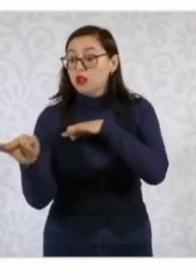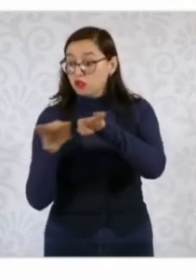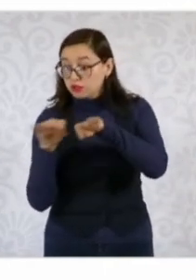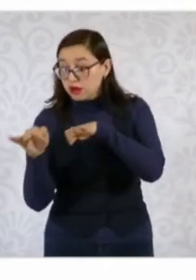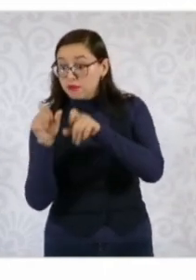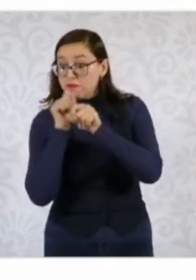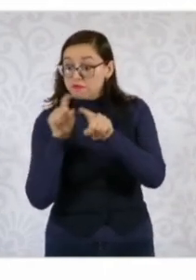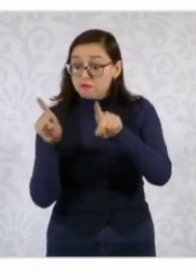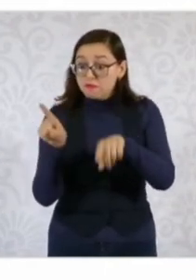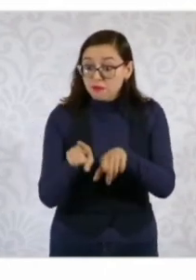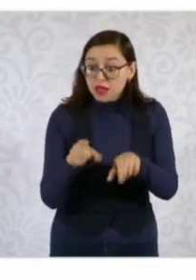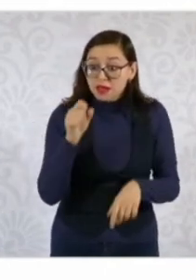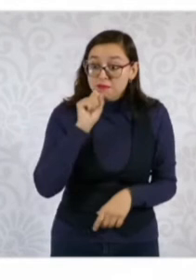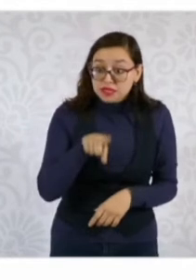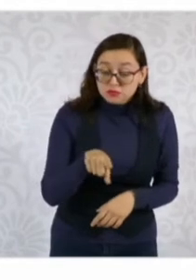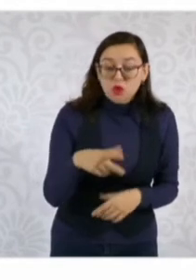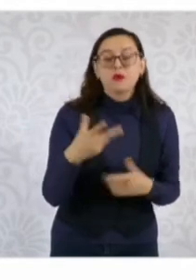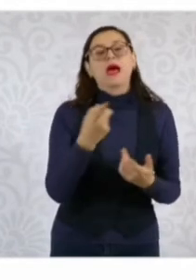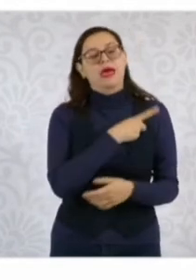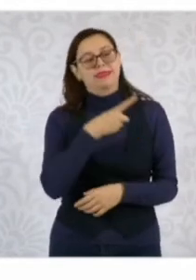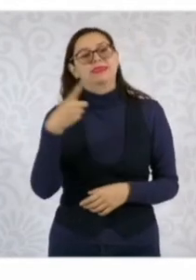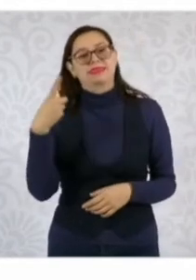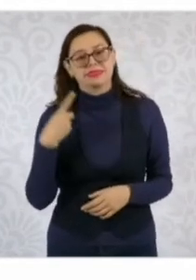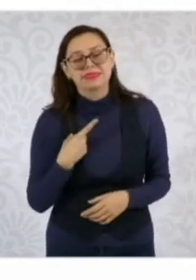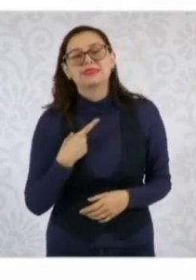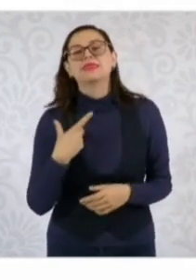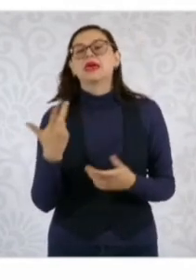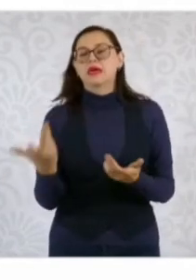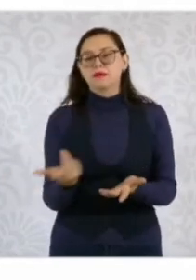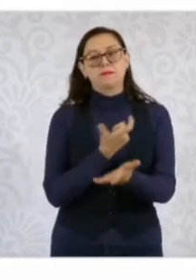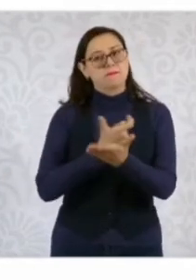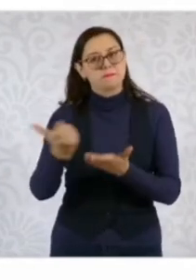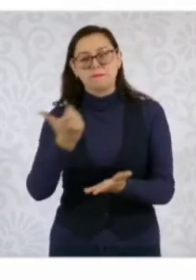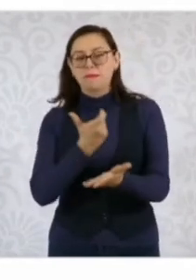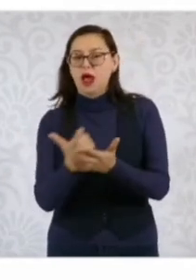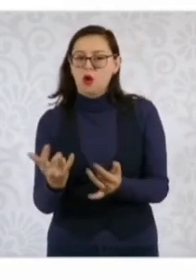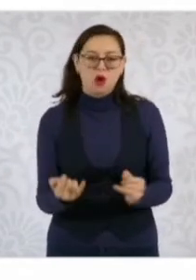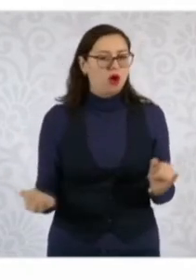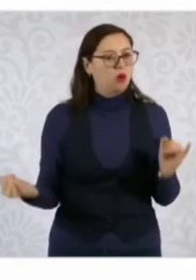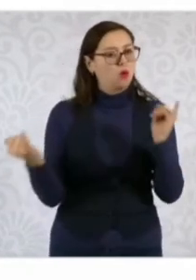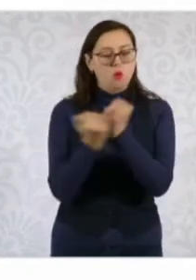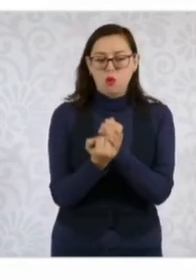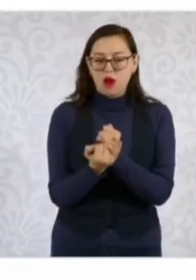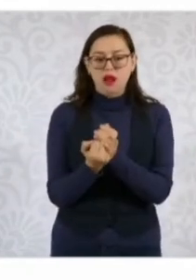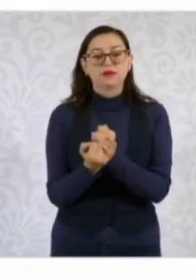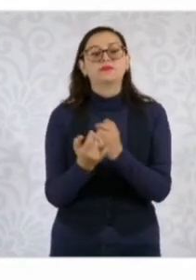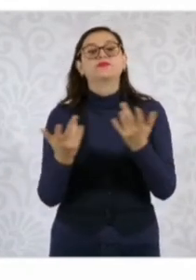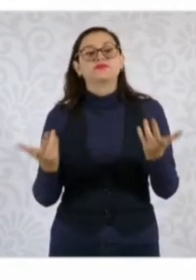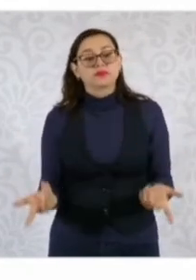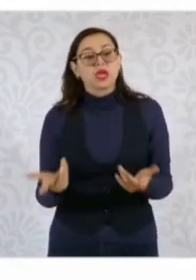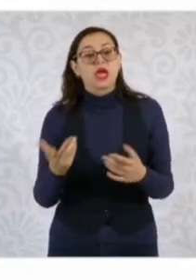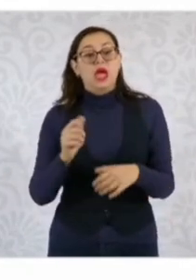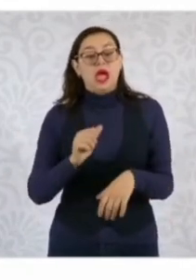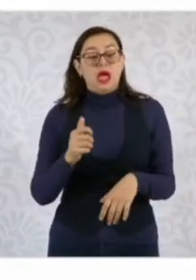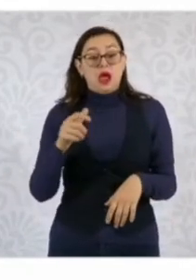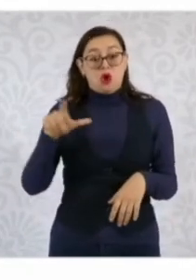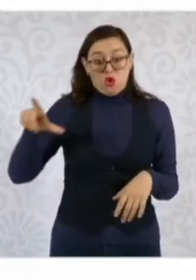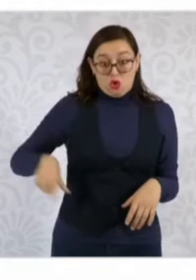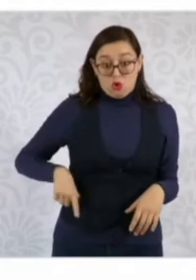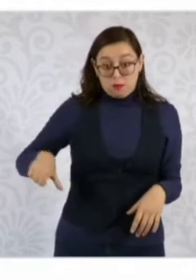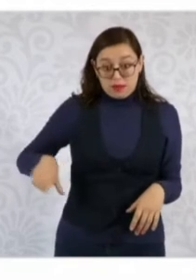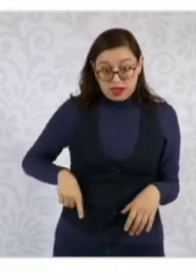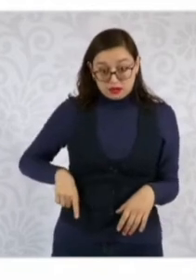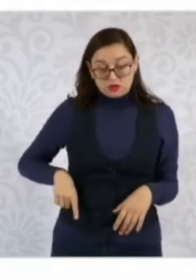trabajo igual, salario igual, sin distinción de género. Se amplía la obligatoriedad de paridad de género en toda la administración pública